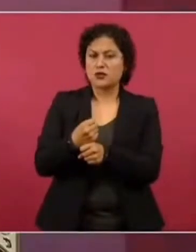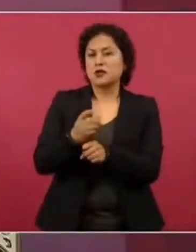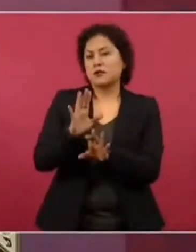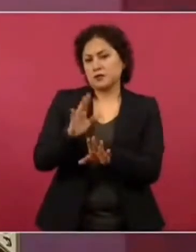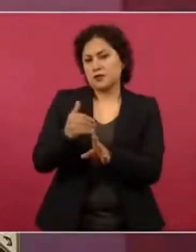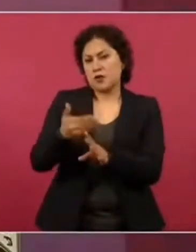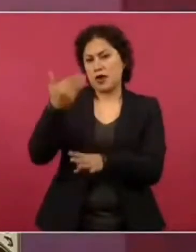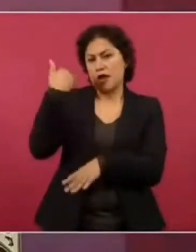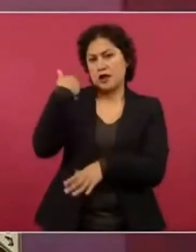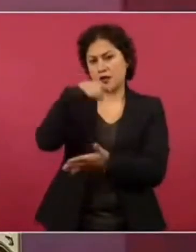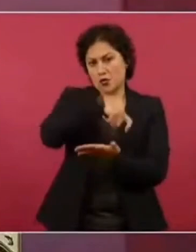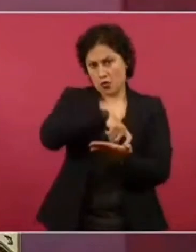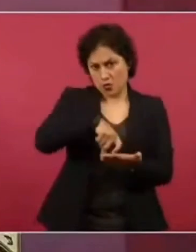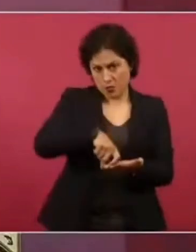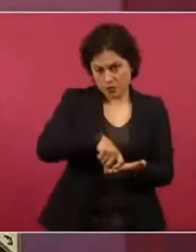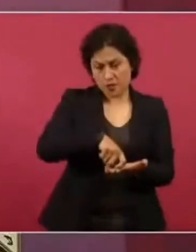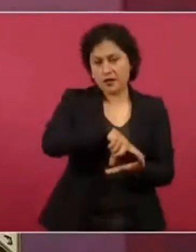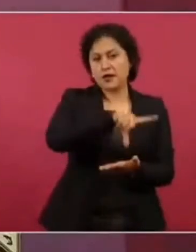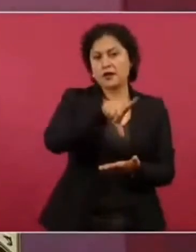este departamento,